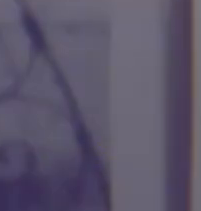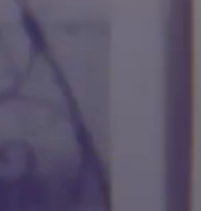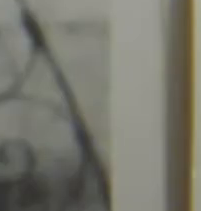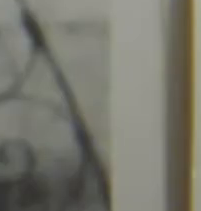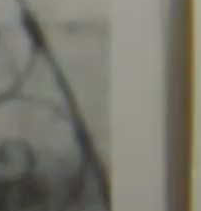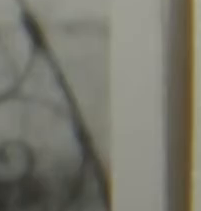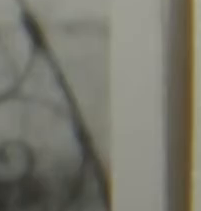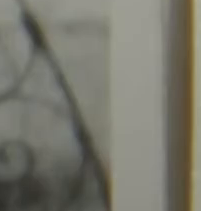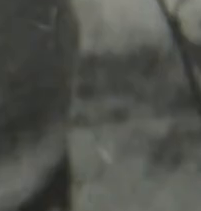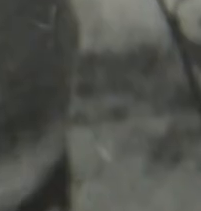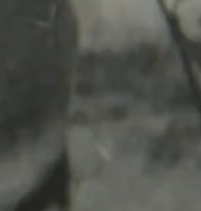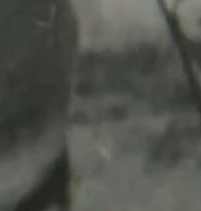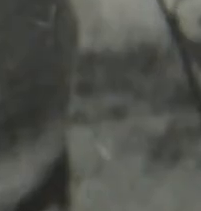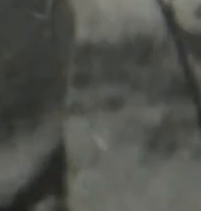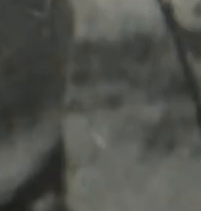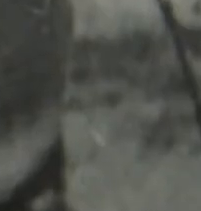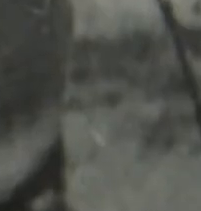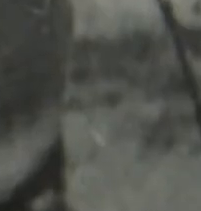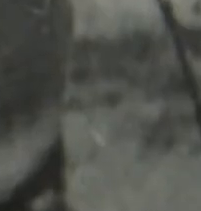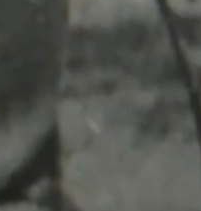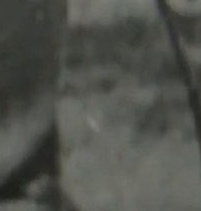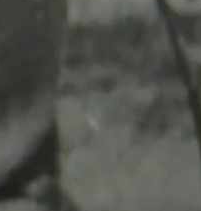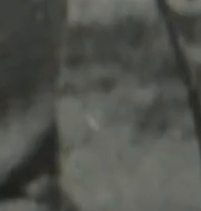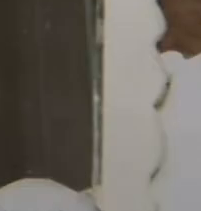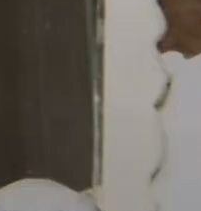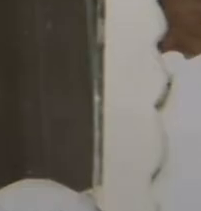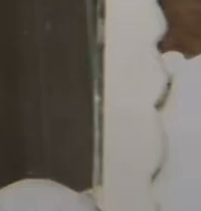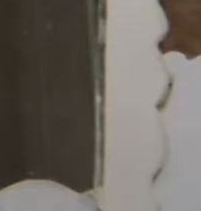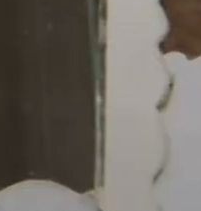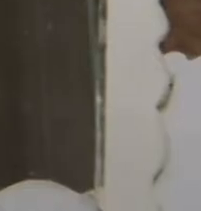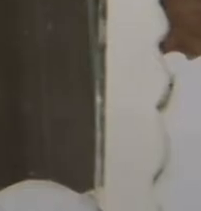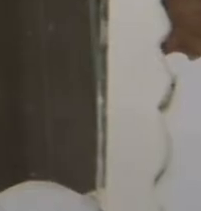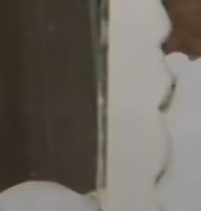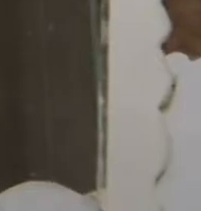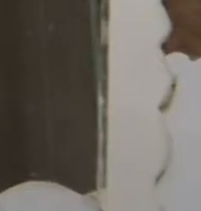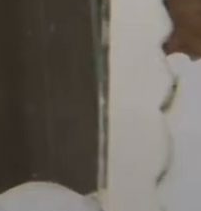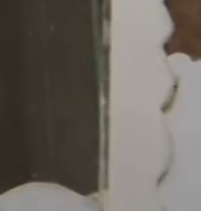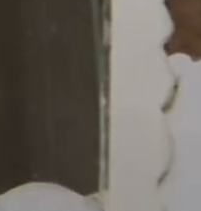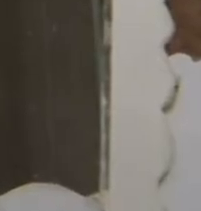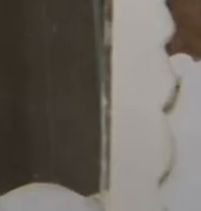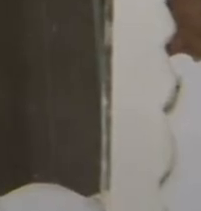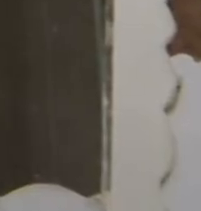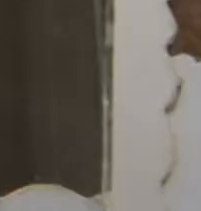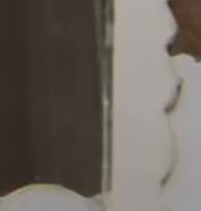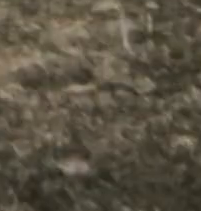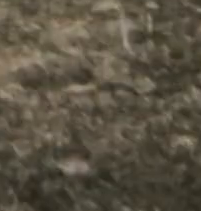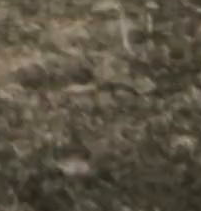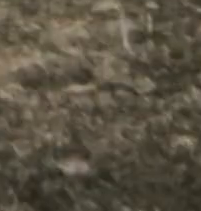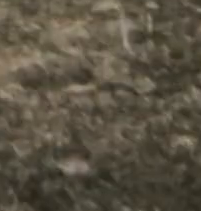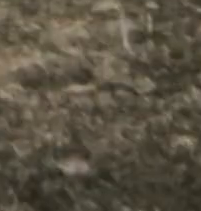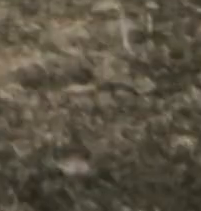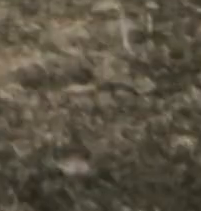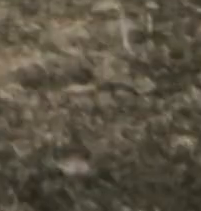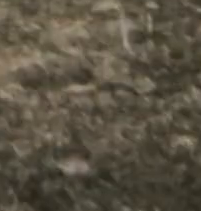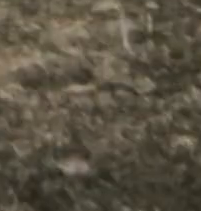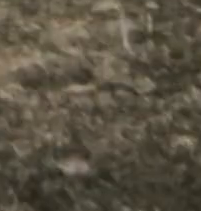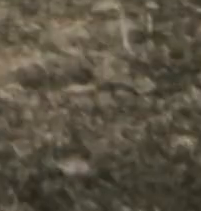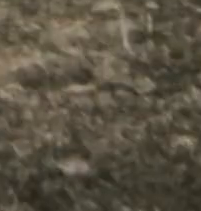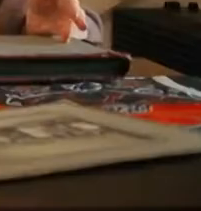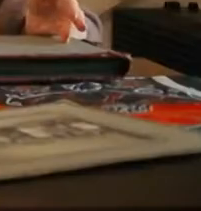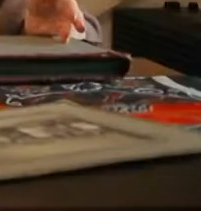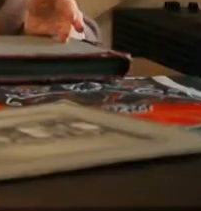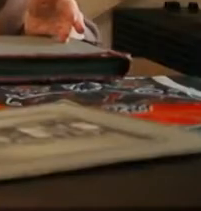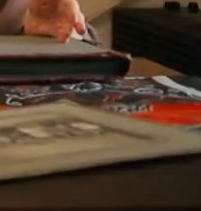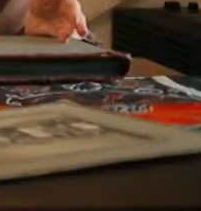El amor te alcanza cuando menos lo esperas. Si no lo crees, pregúntale a Blanca y a Totó. Este martes a las 13